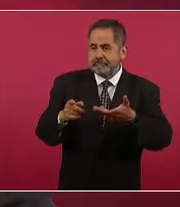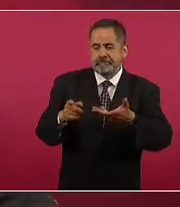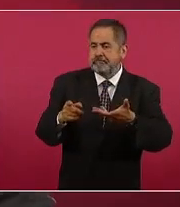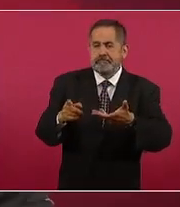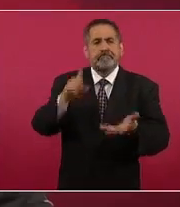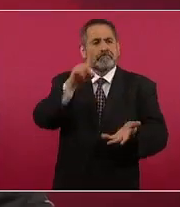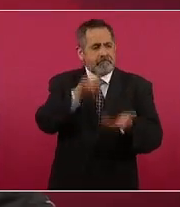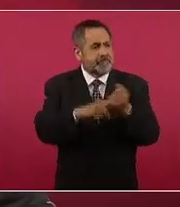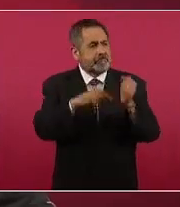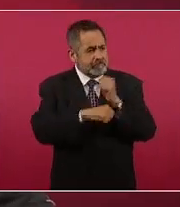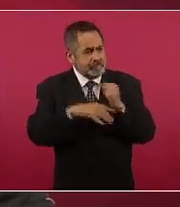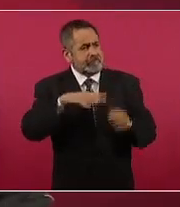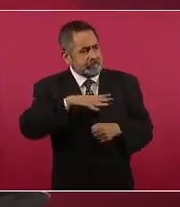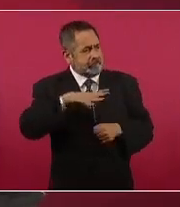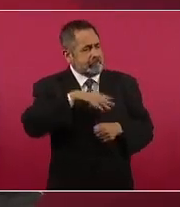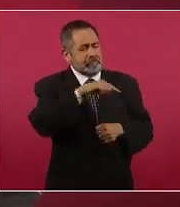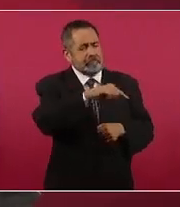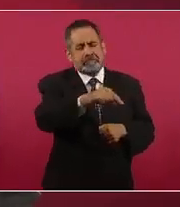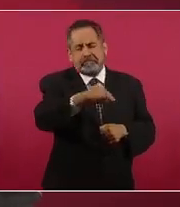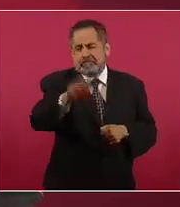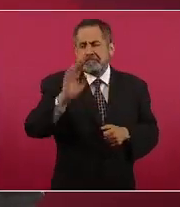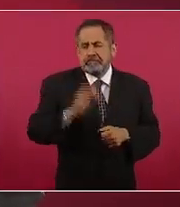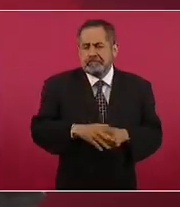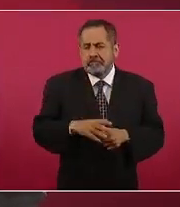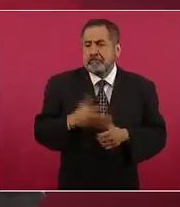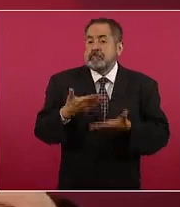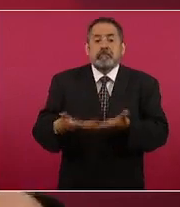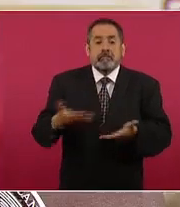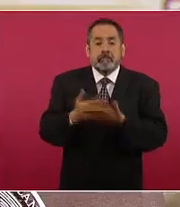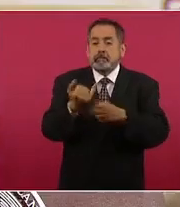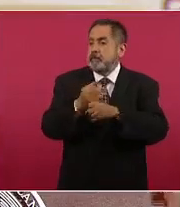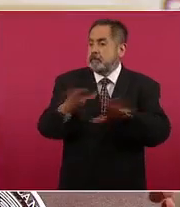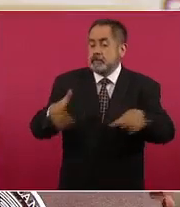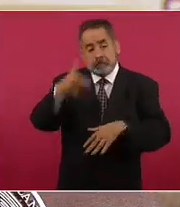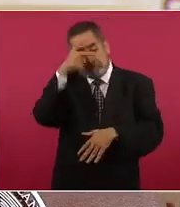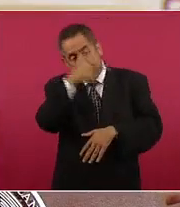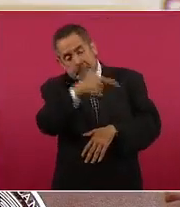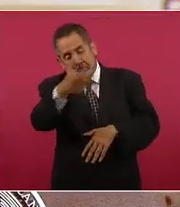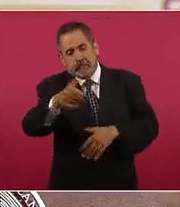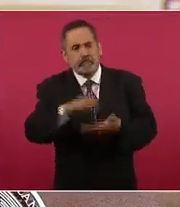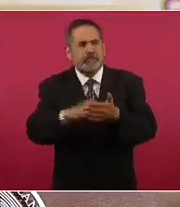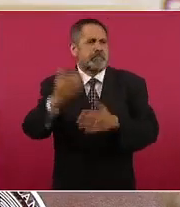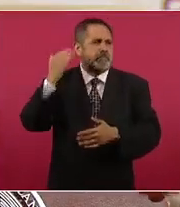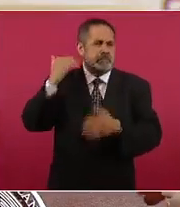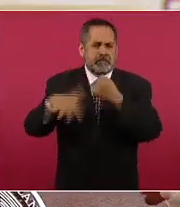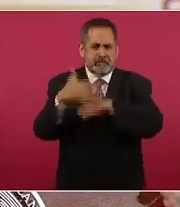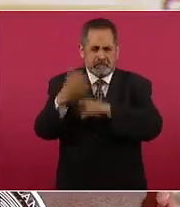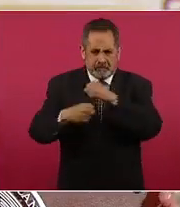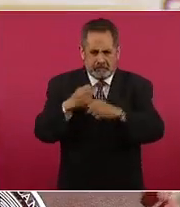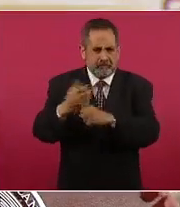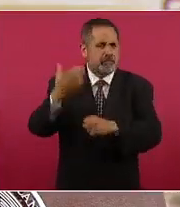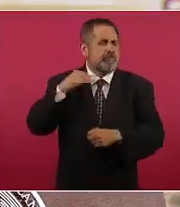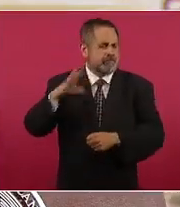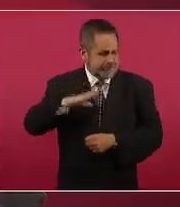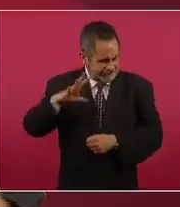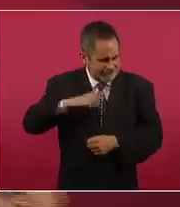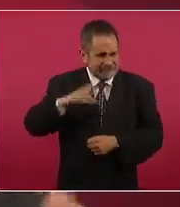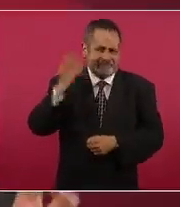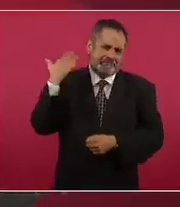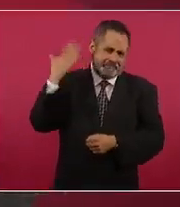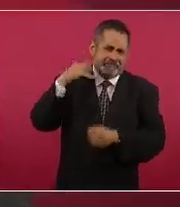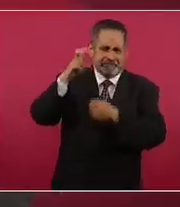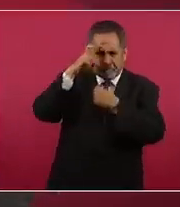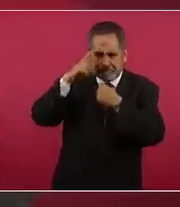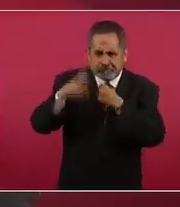llevaba muchos, muchos años. Por lo menos en los últimos 15 años ha habido brotes en Europa, habido brotes en Estados Unidos, ha habido